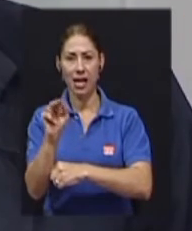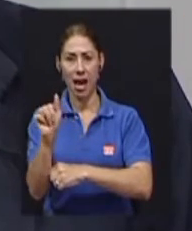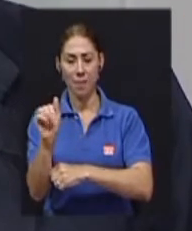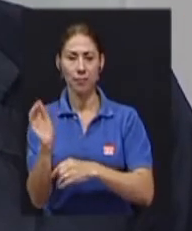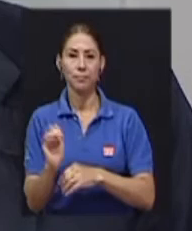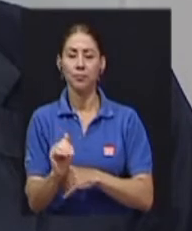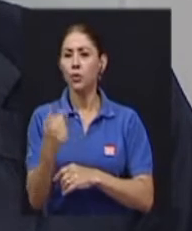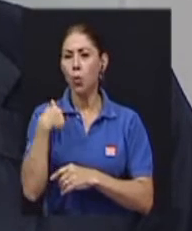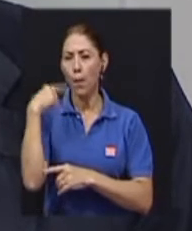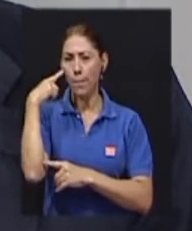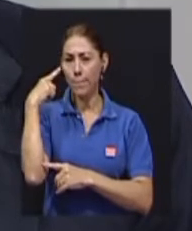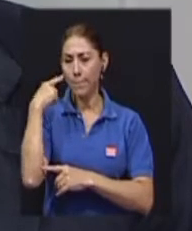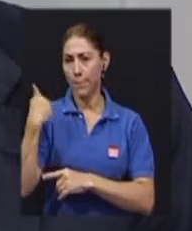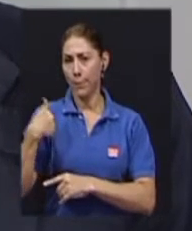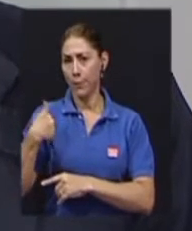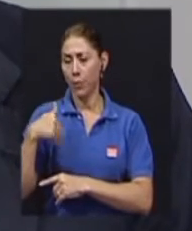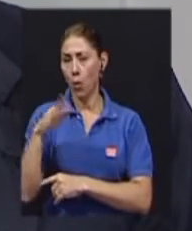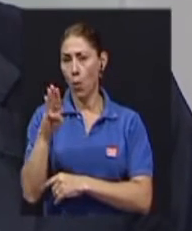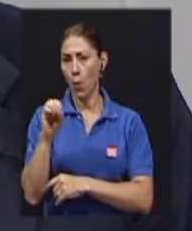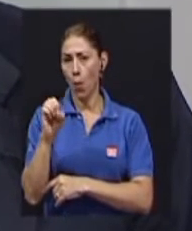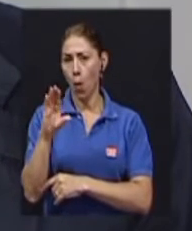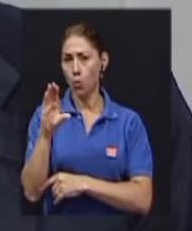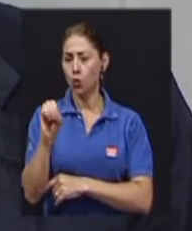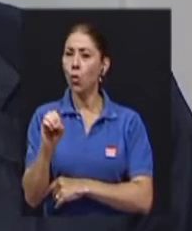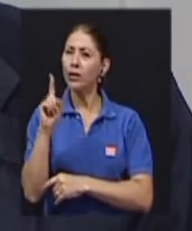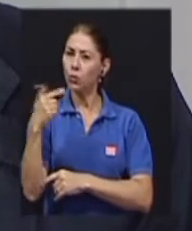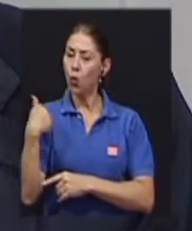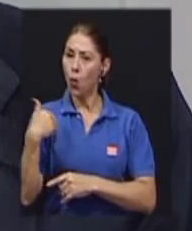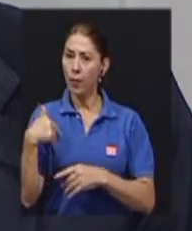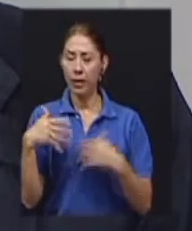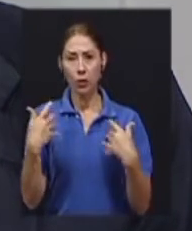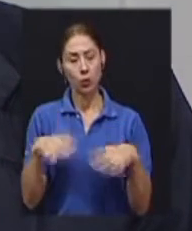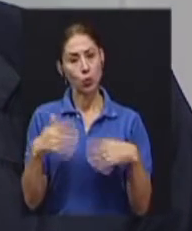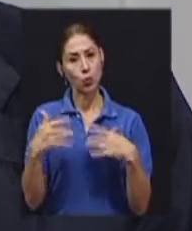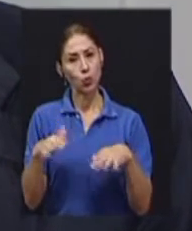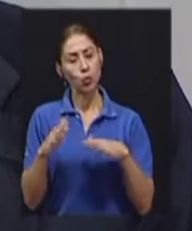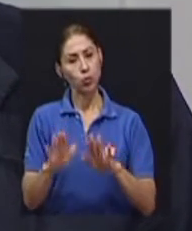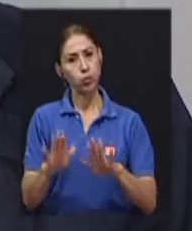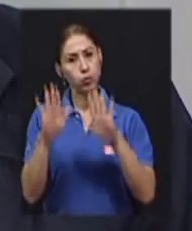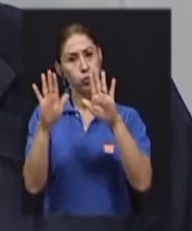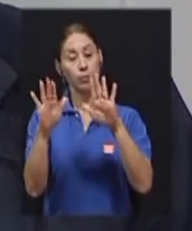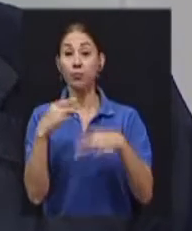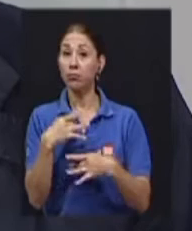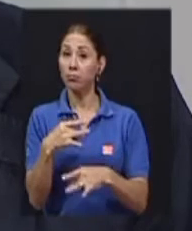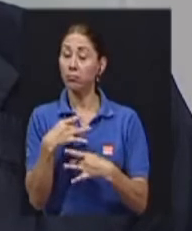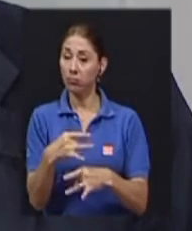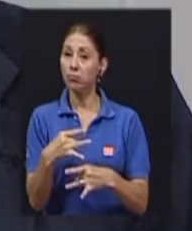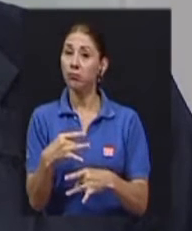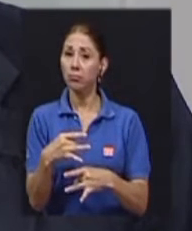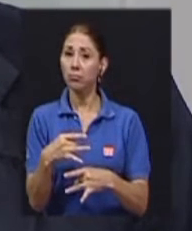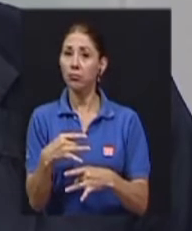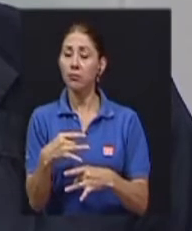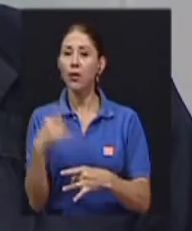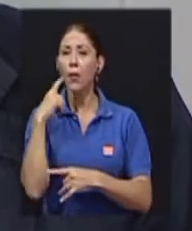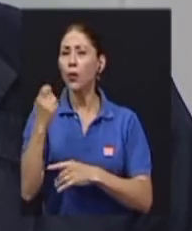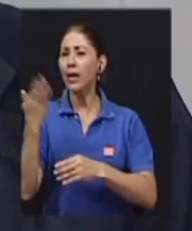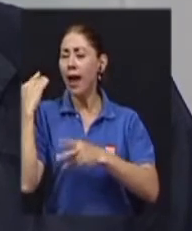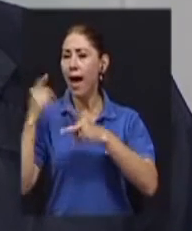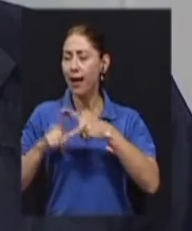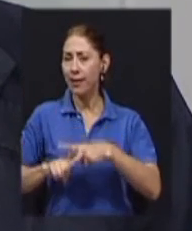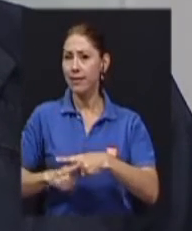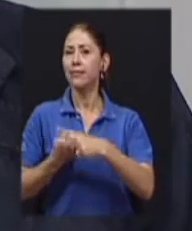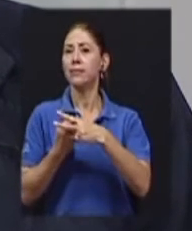que ha sido un hombre providencial. Es interesante que al inicio